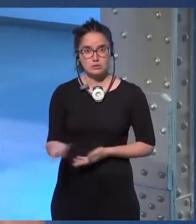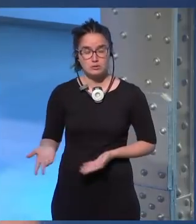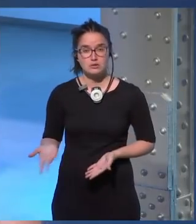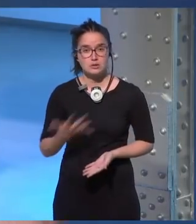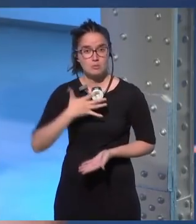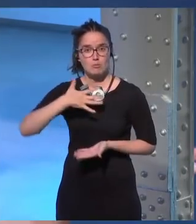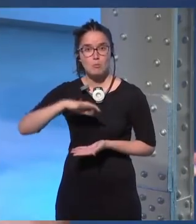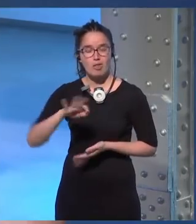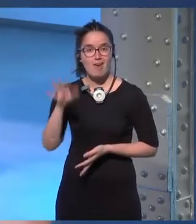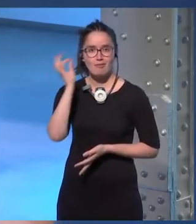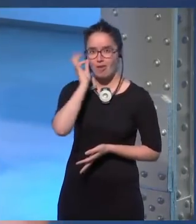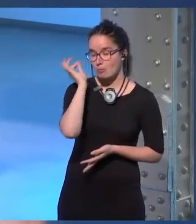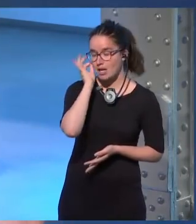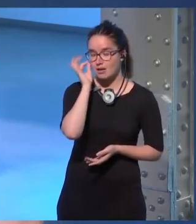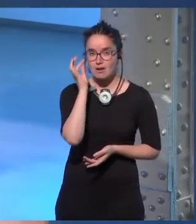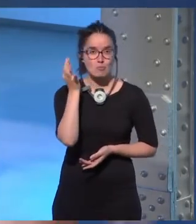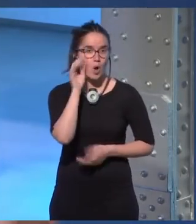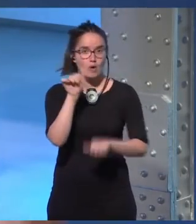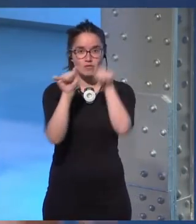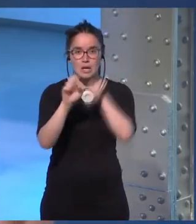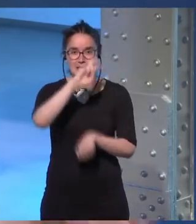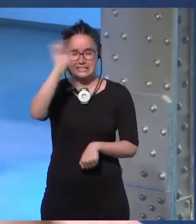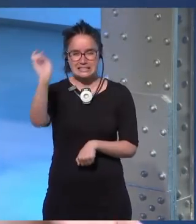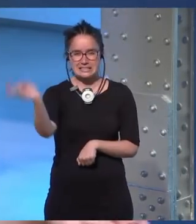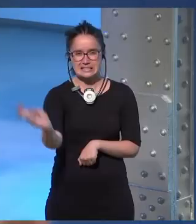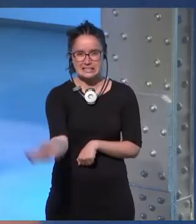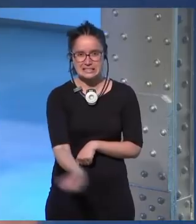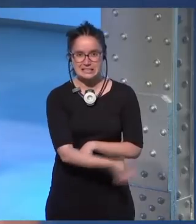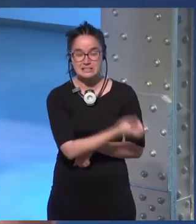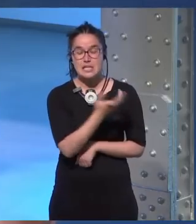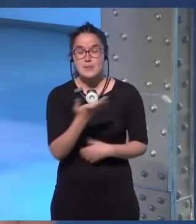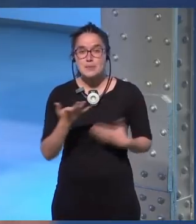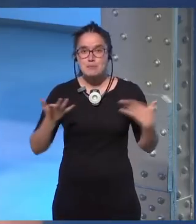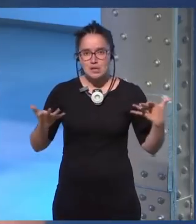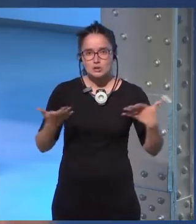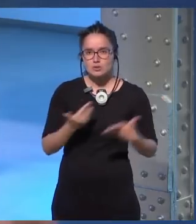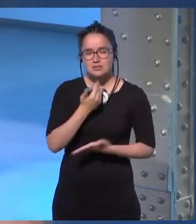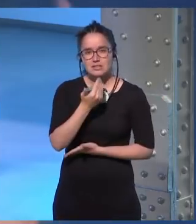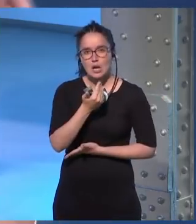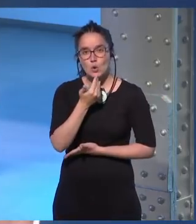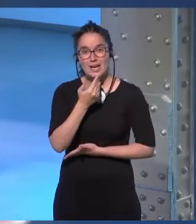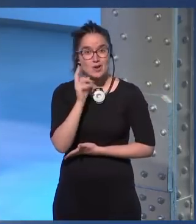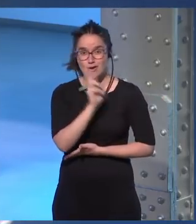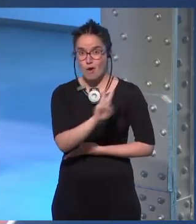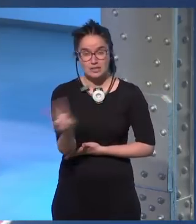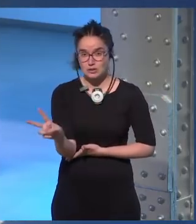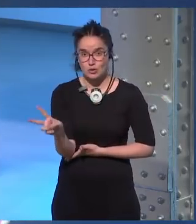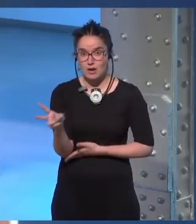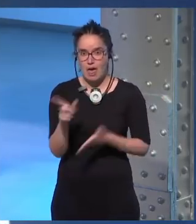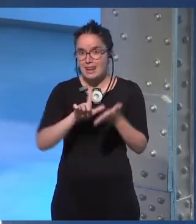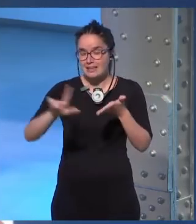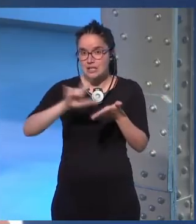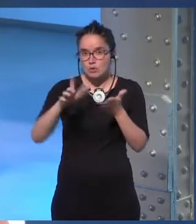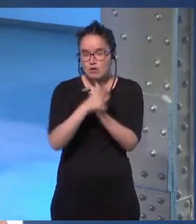Se puede ser femenina, se puede ser mujer, de muchas formas distintas. Y eso es algo que no he visto en buena parte de la